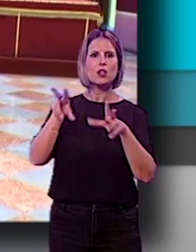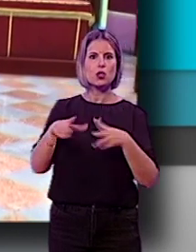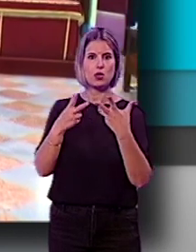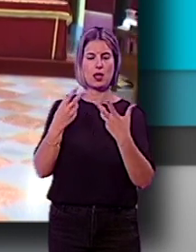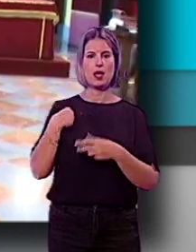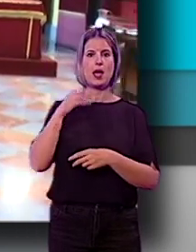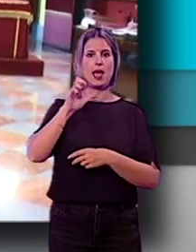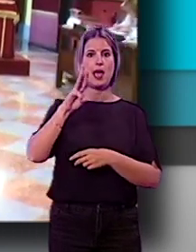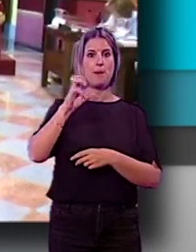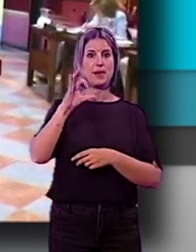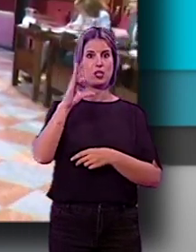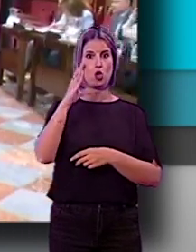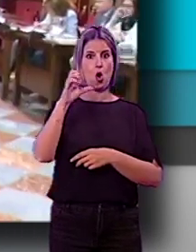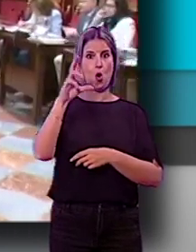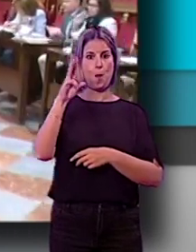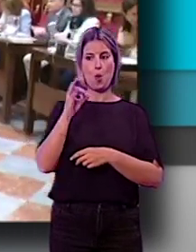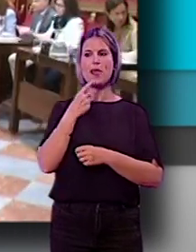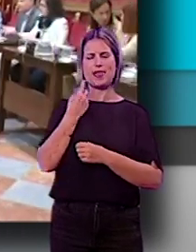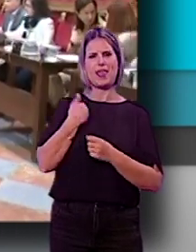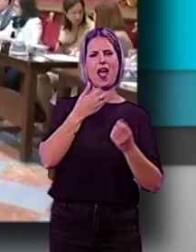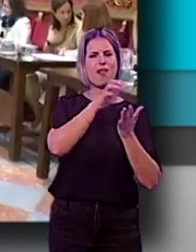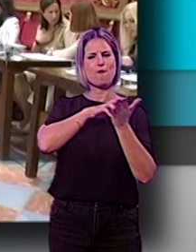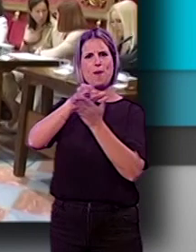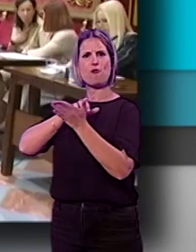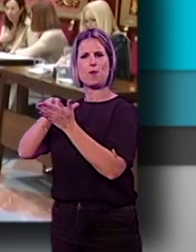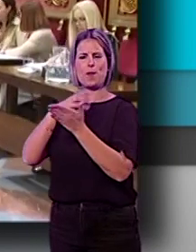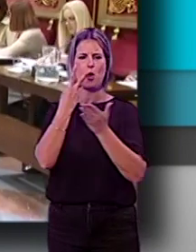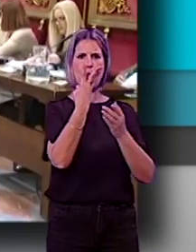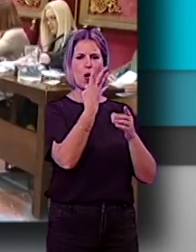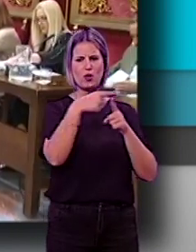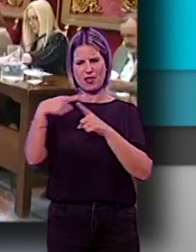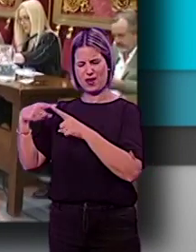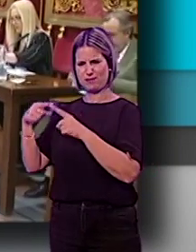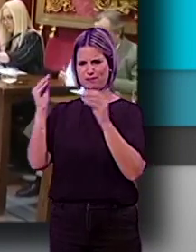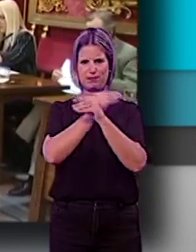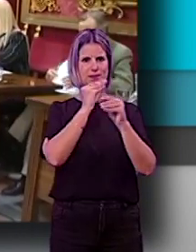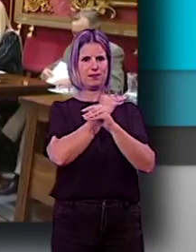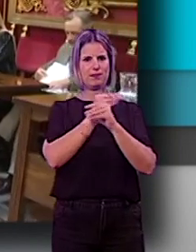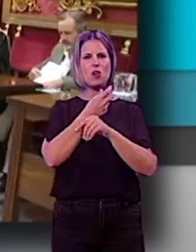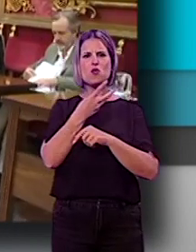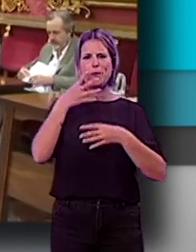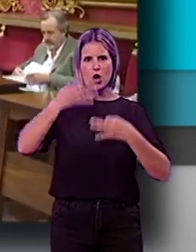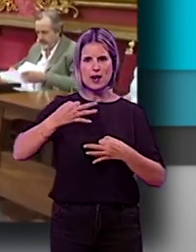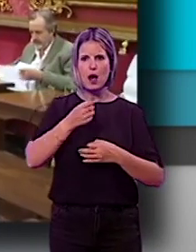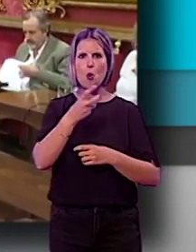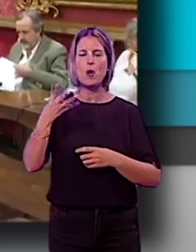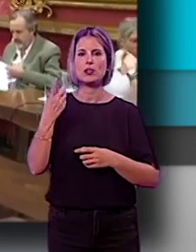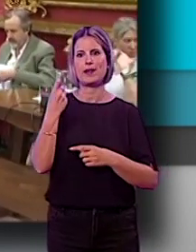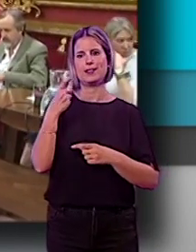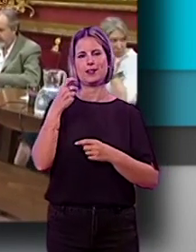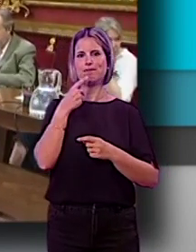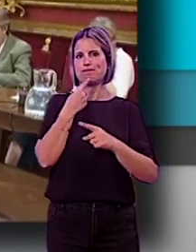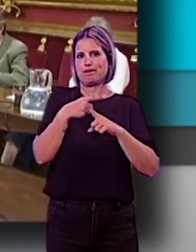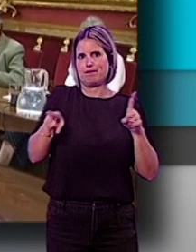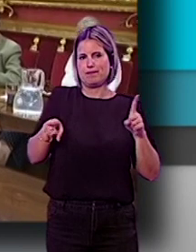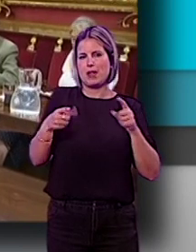Epíscopo ha señalado que disponen de cuatro informes distintos y ninguno coincide en el número real de personas que se necesitarían para completar la plantilla,